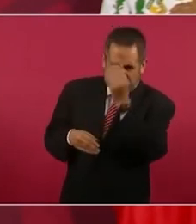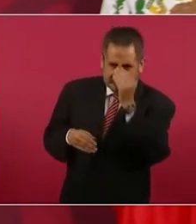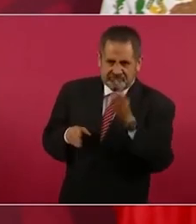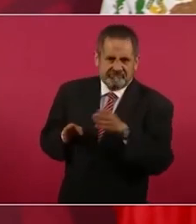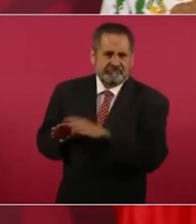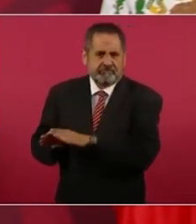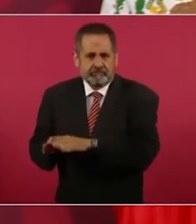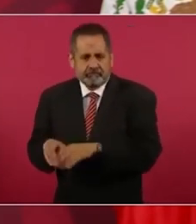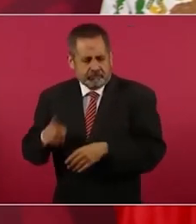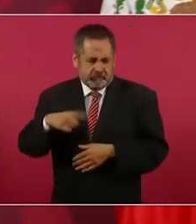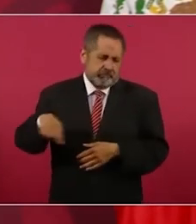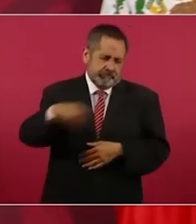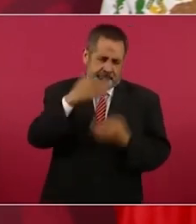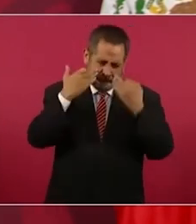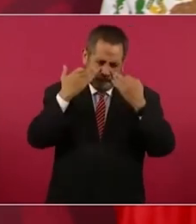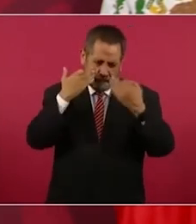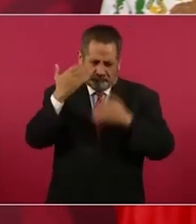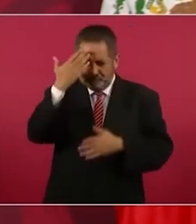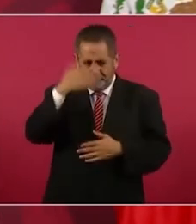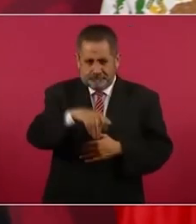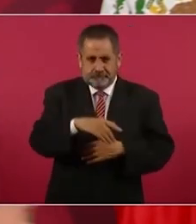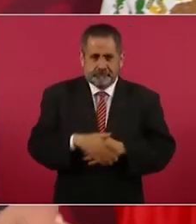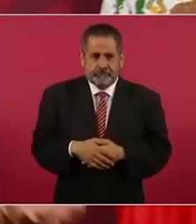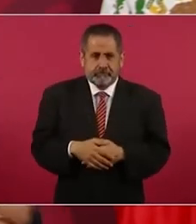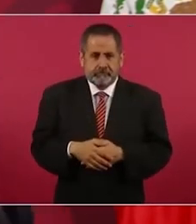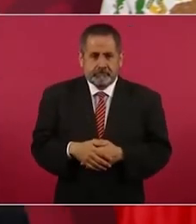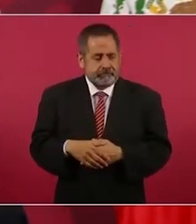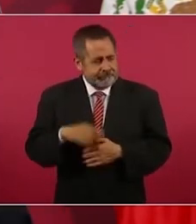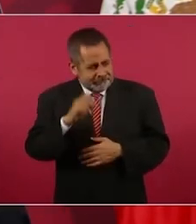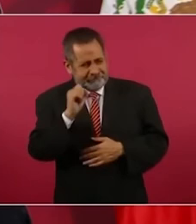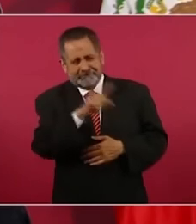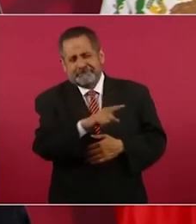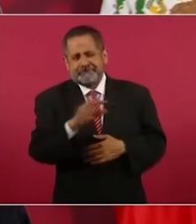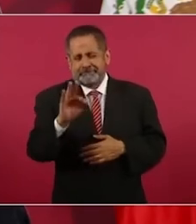nos nos consta él mismo sabe